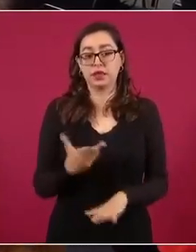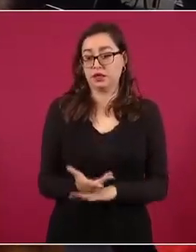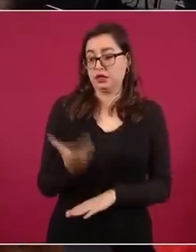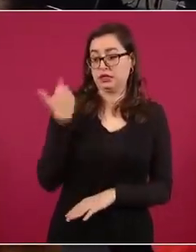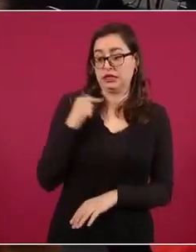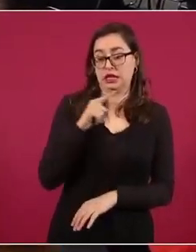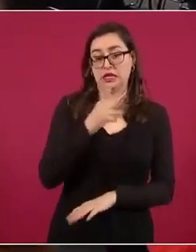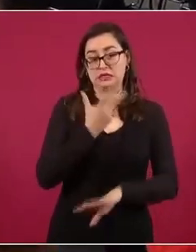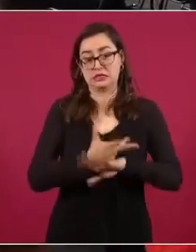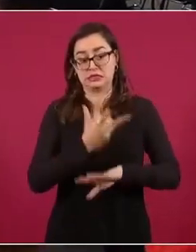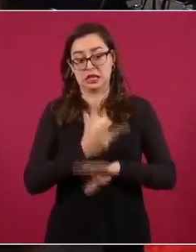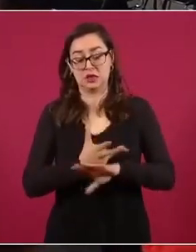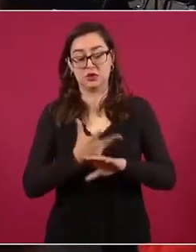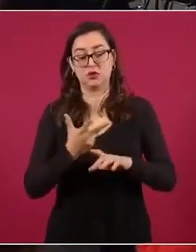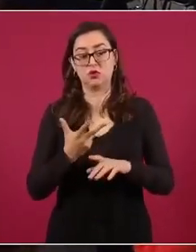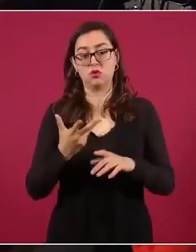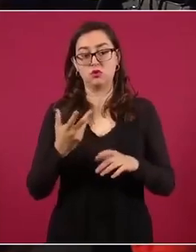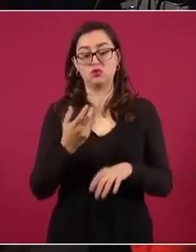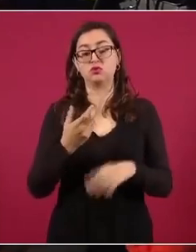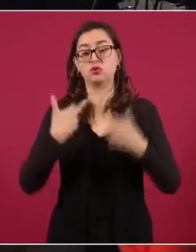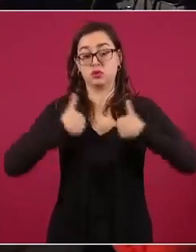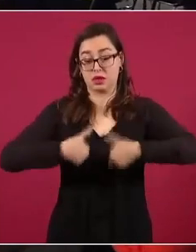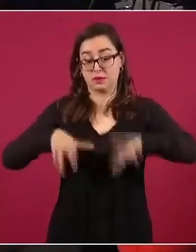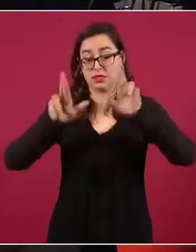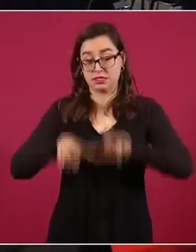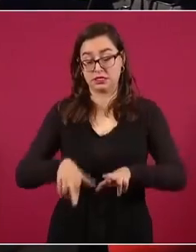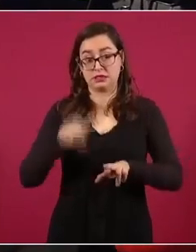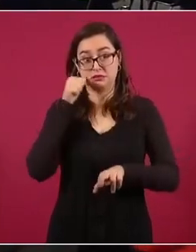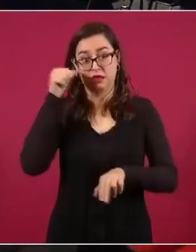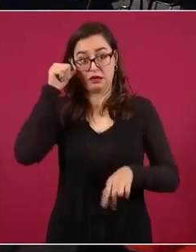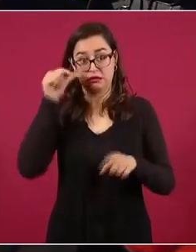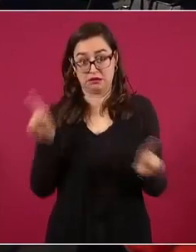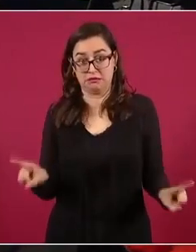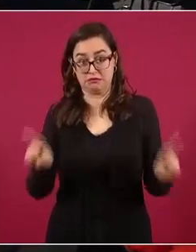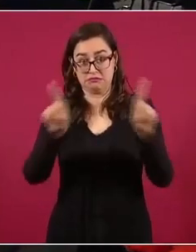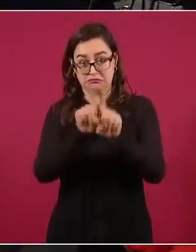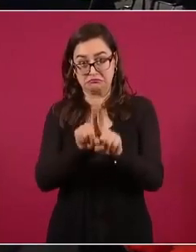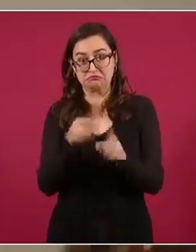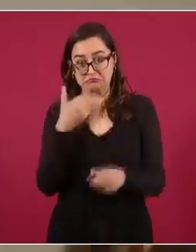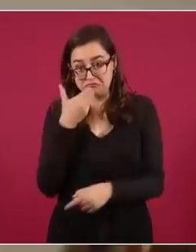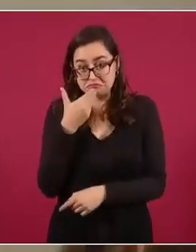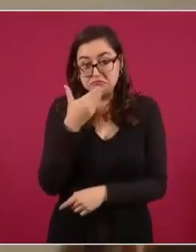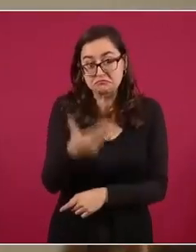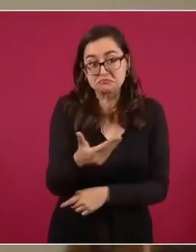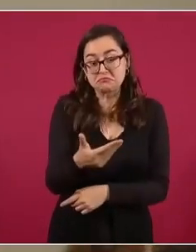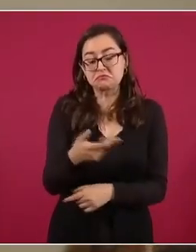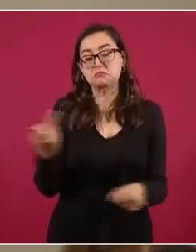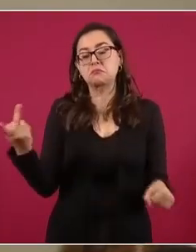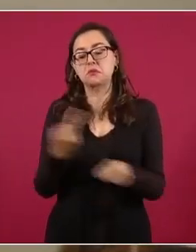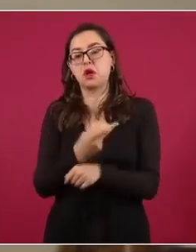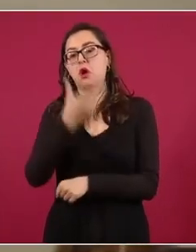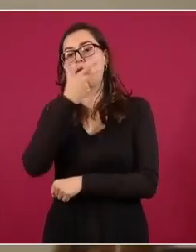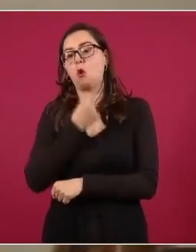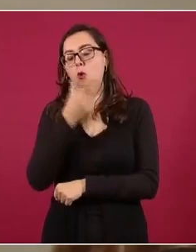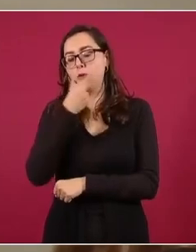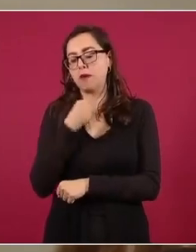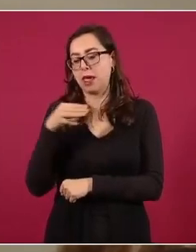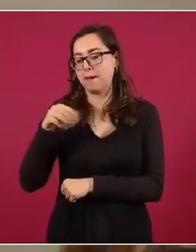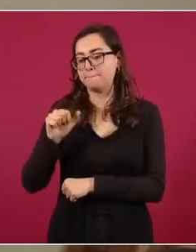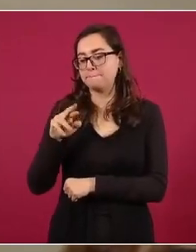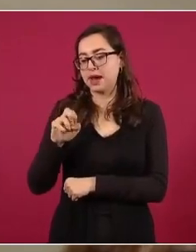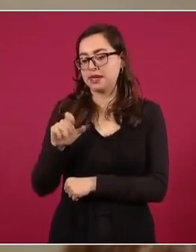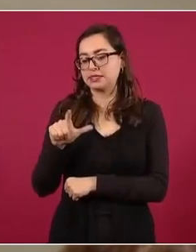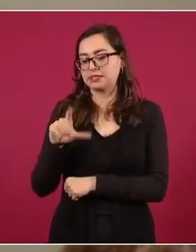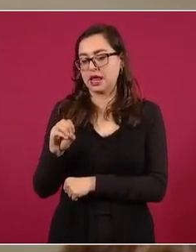Estado de Estados Unidos. Comentaba ayer el canciller Marcelo Ebrard que salió el tema de las consultas energéticas, pero pues que fue